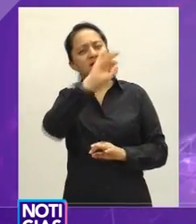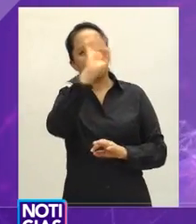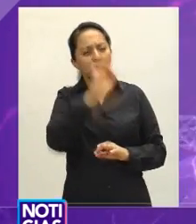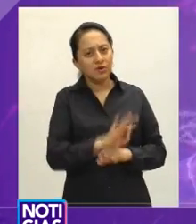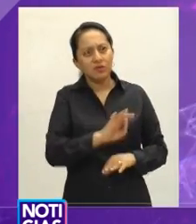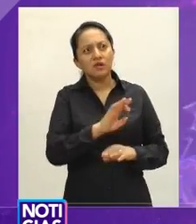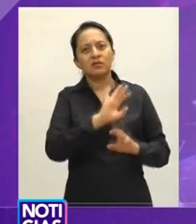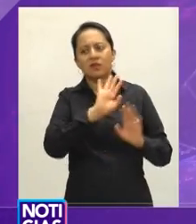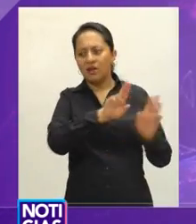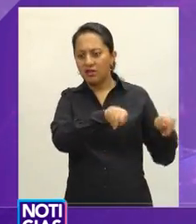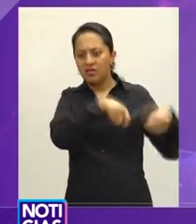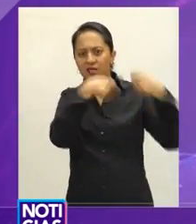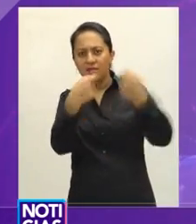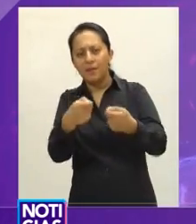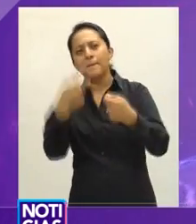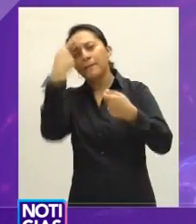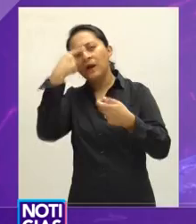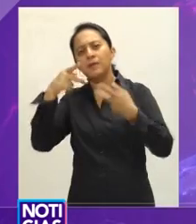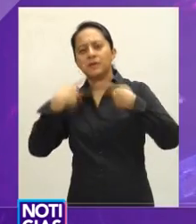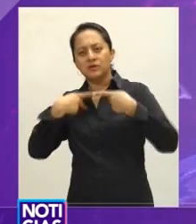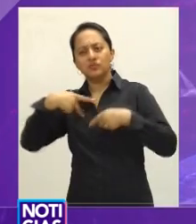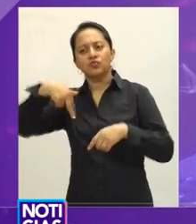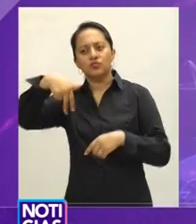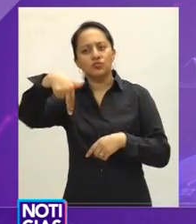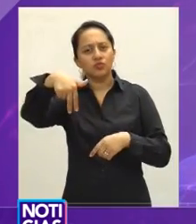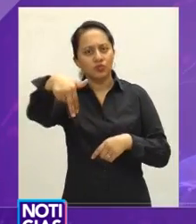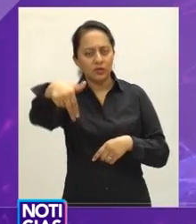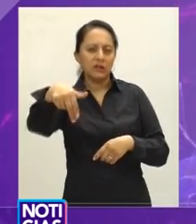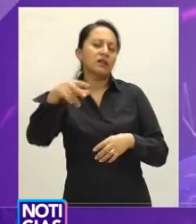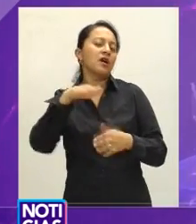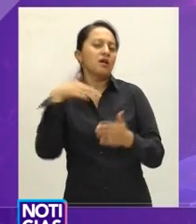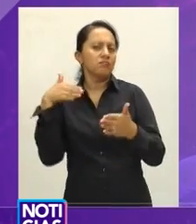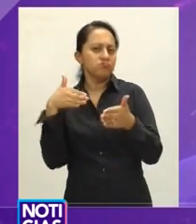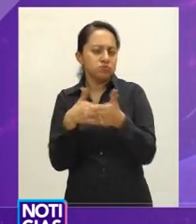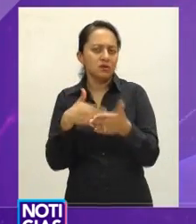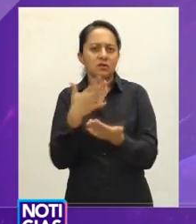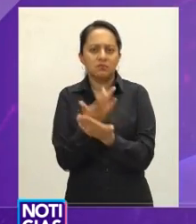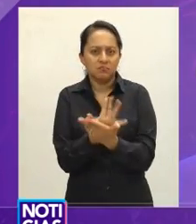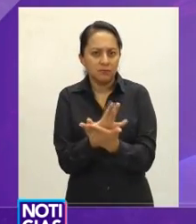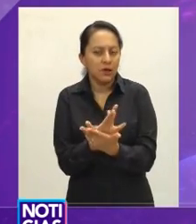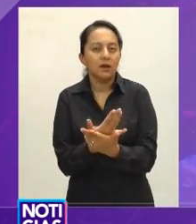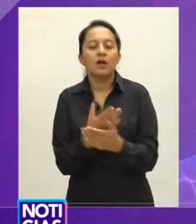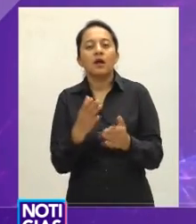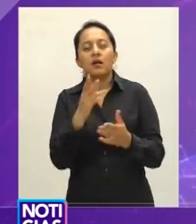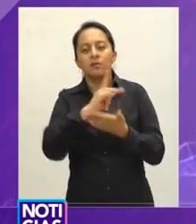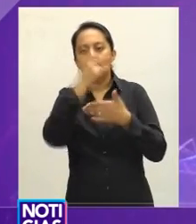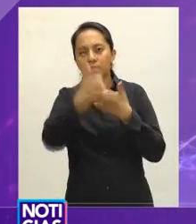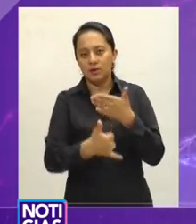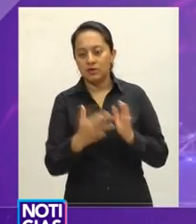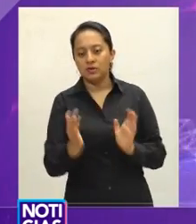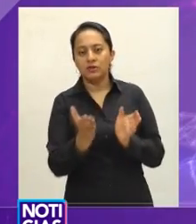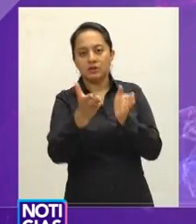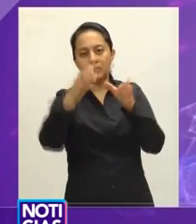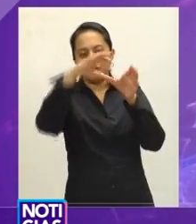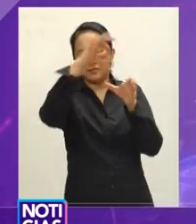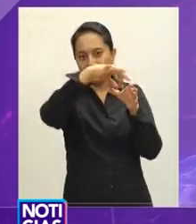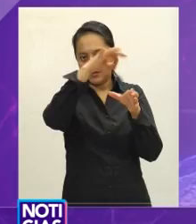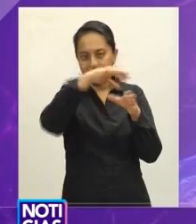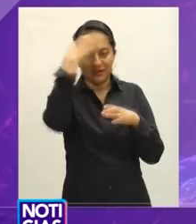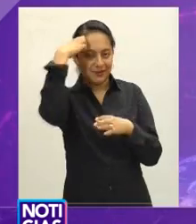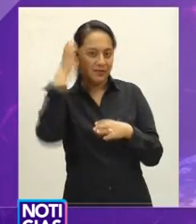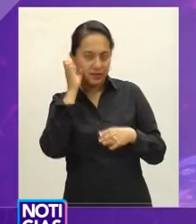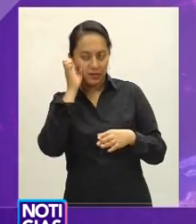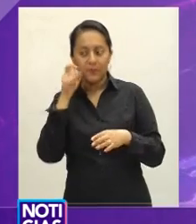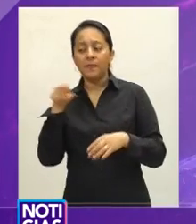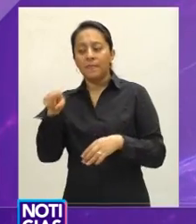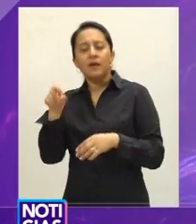las calles del centro al peatón y detener el proyecto de parquímetros. Sergio Olvera, vocero del Observatorio Ciudadano, señaló que a nueve meses